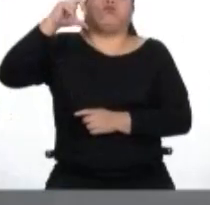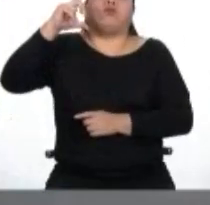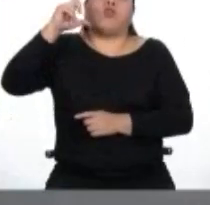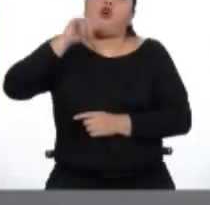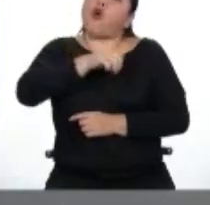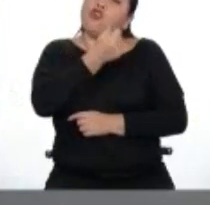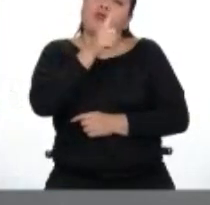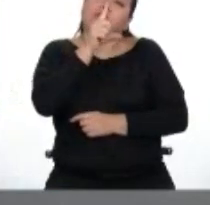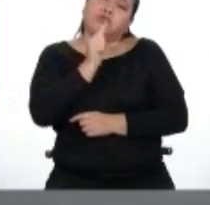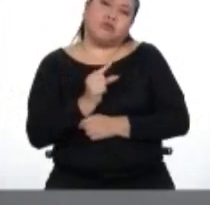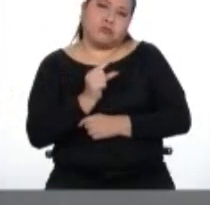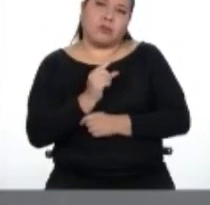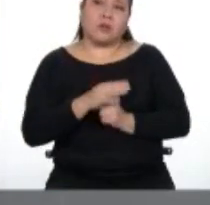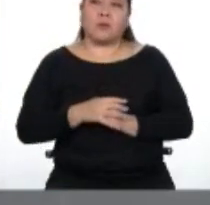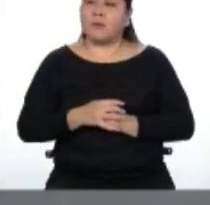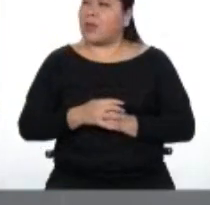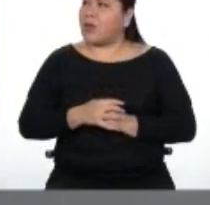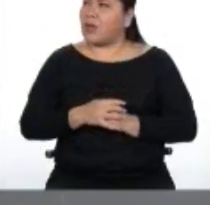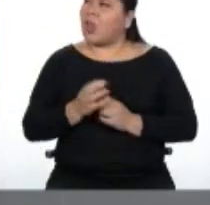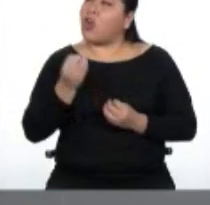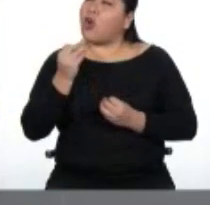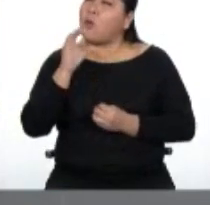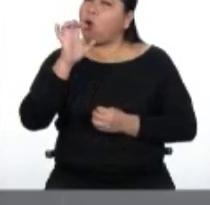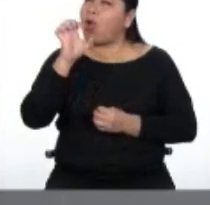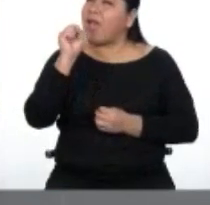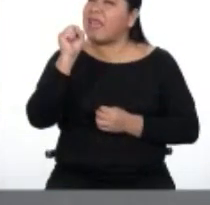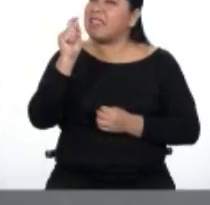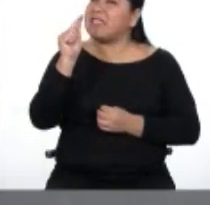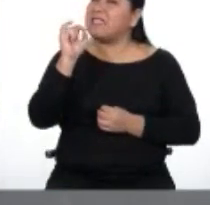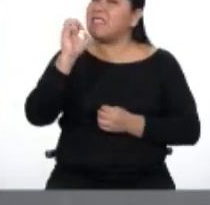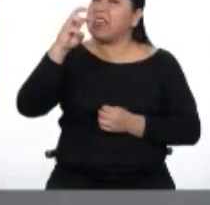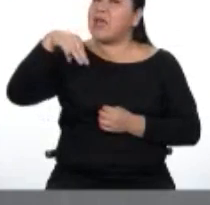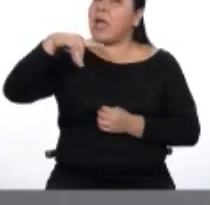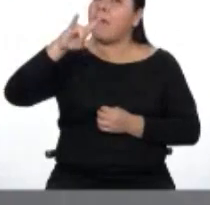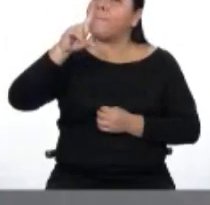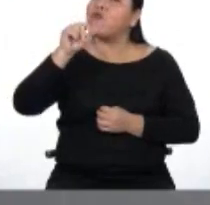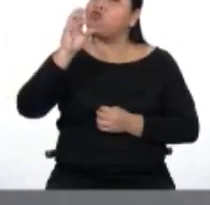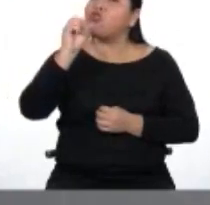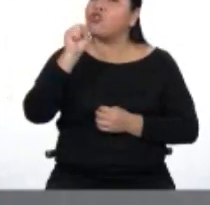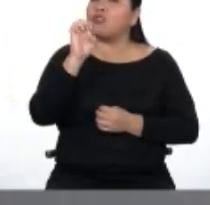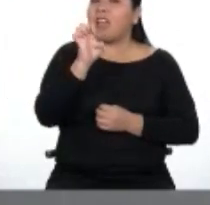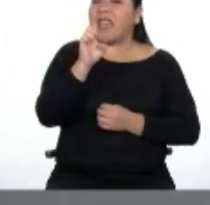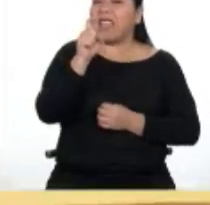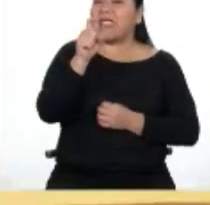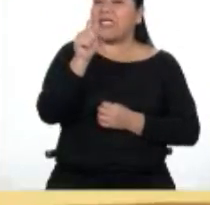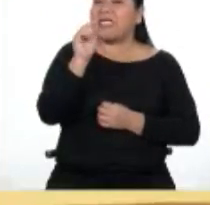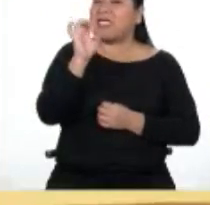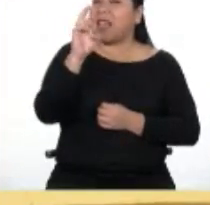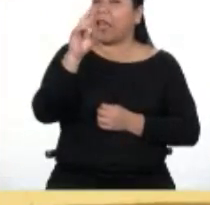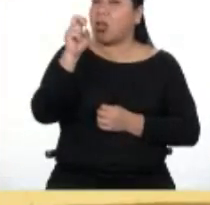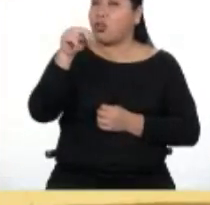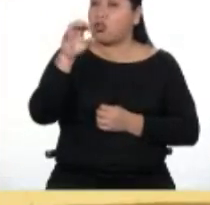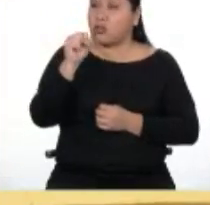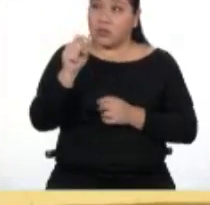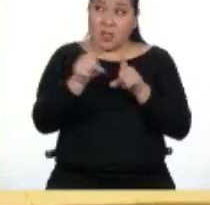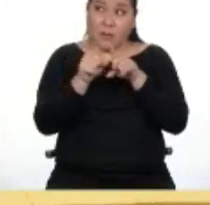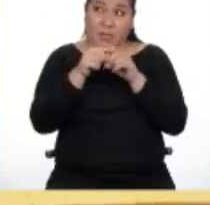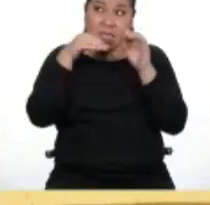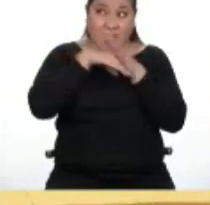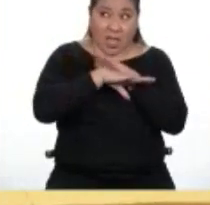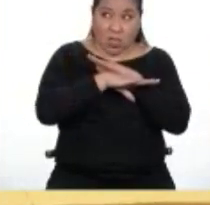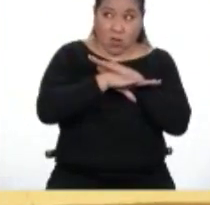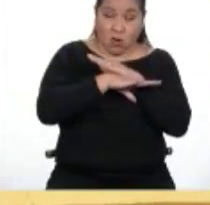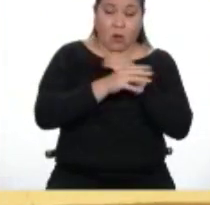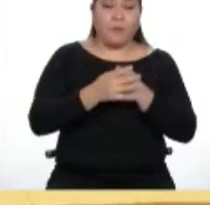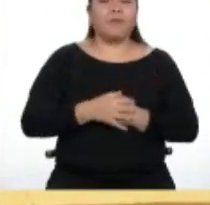Ah, ok. ¿Y cómo es eso de estímulos externos? ¿Es que acaso hay estímulos internos? Claro que sí. Por